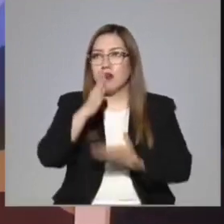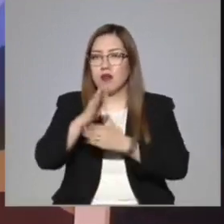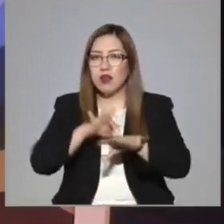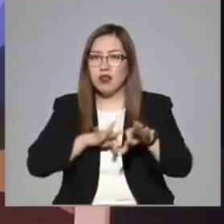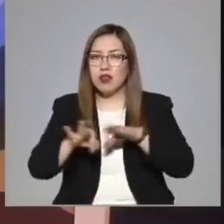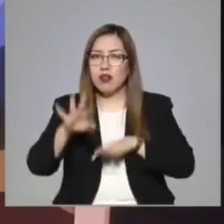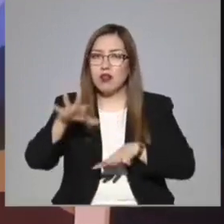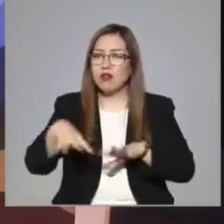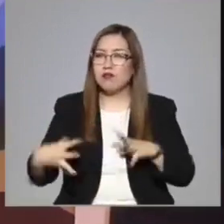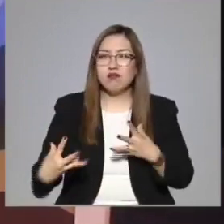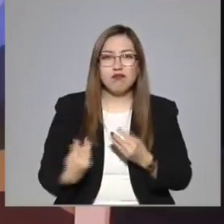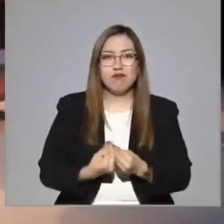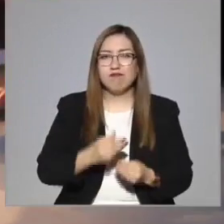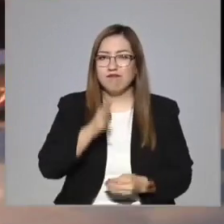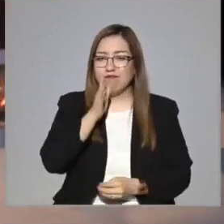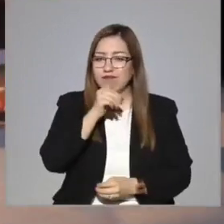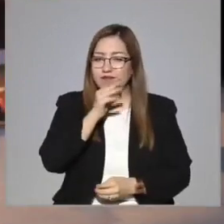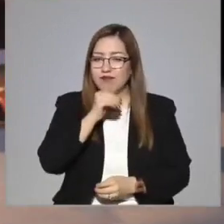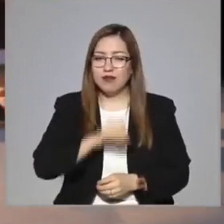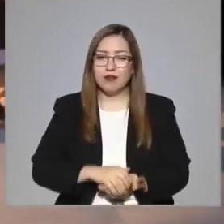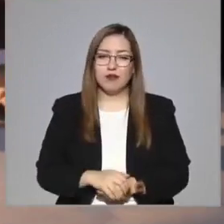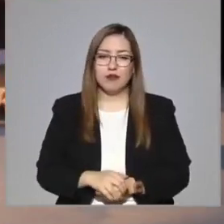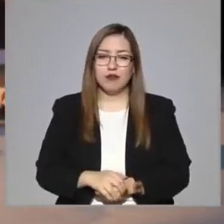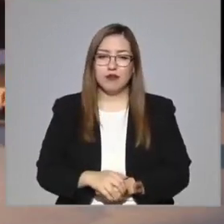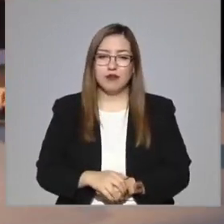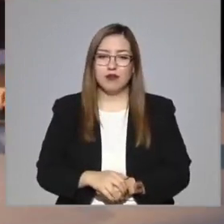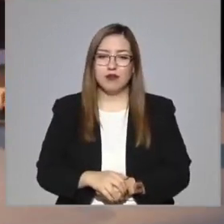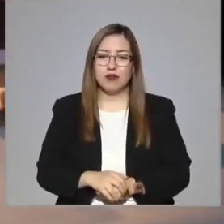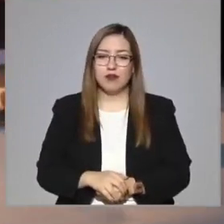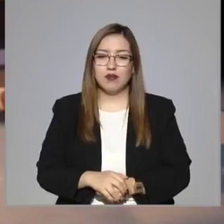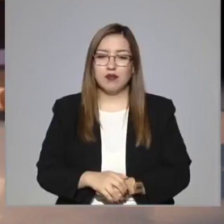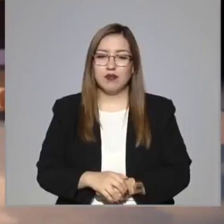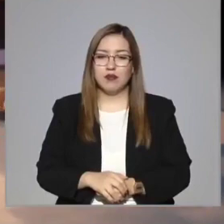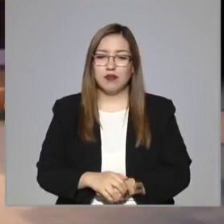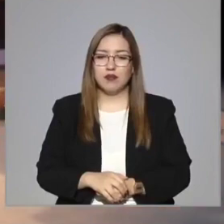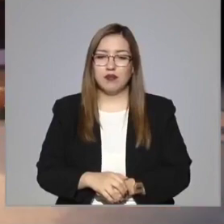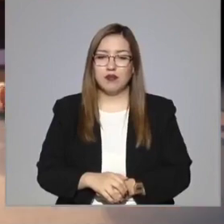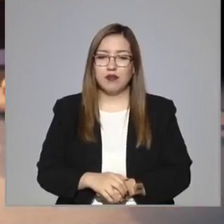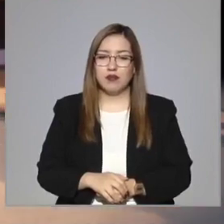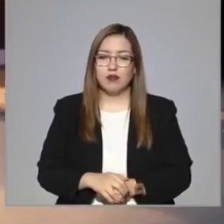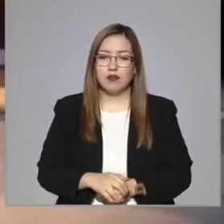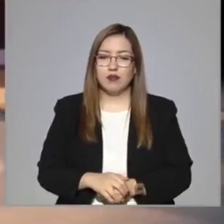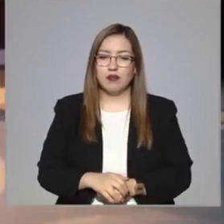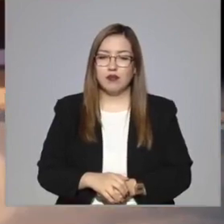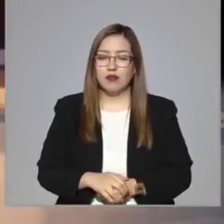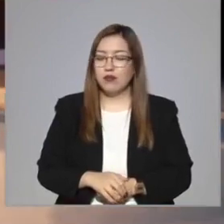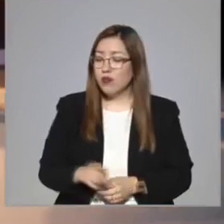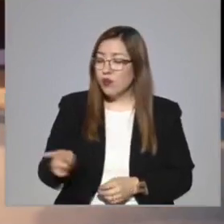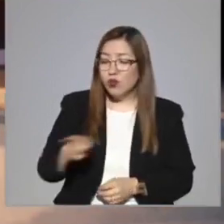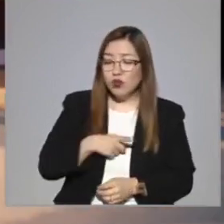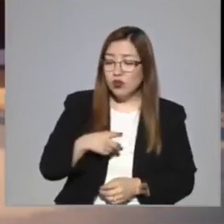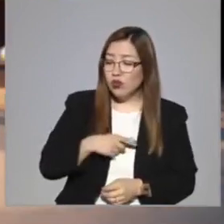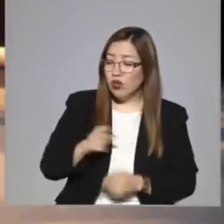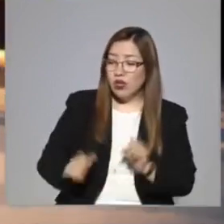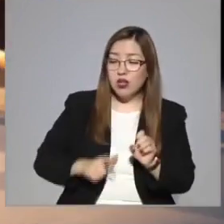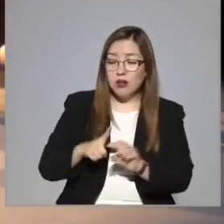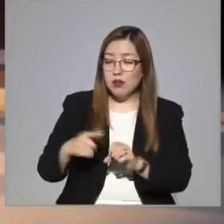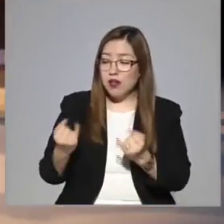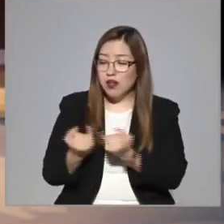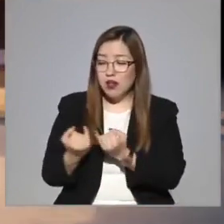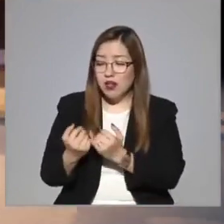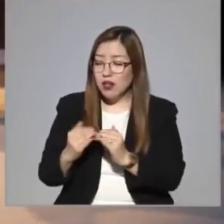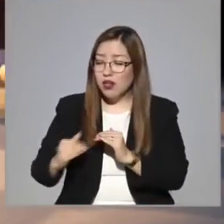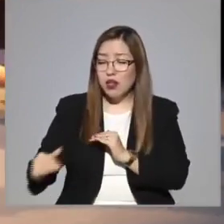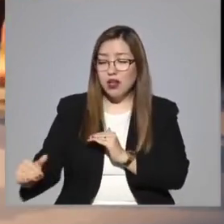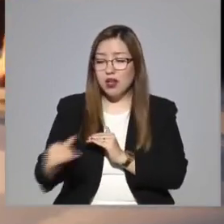cerca de nosotras y de nosotros. Tenemos que estar con lo de nuestra misma especie. Imagínate si te acuntaras